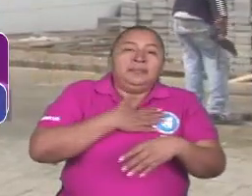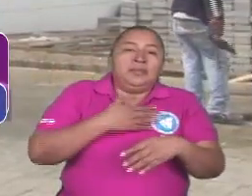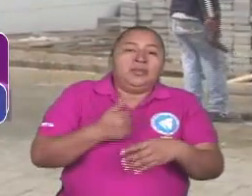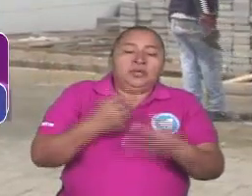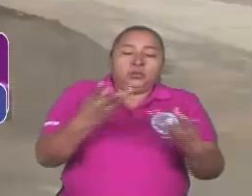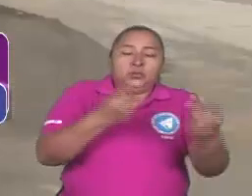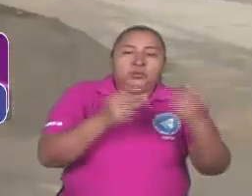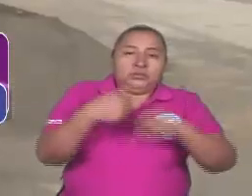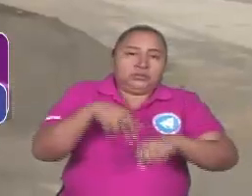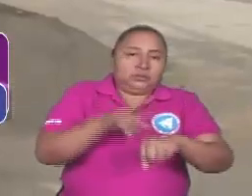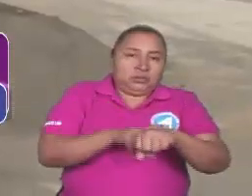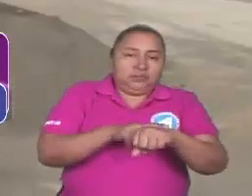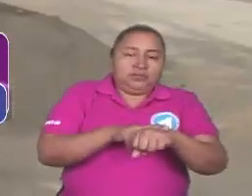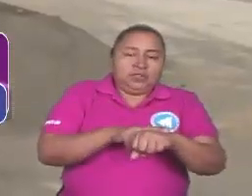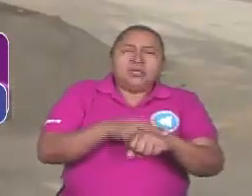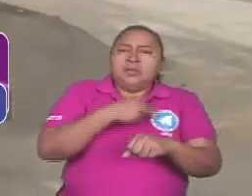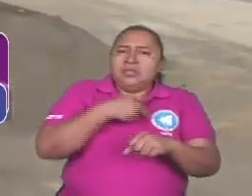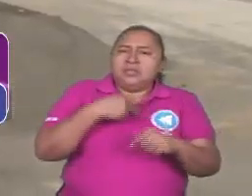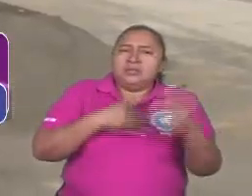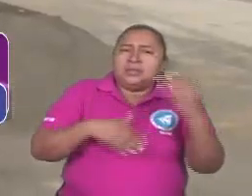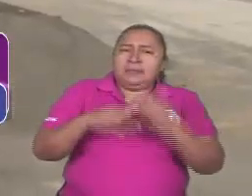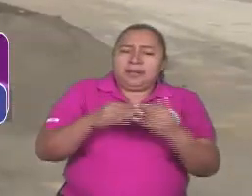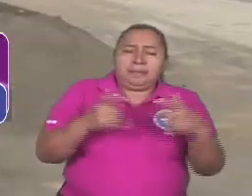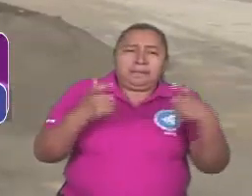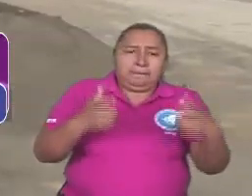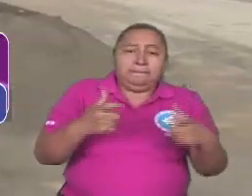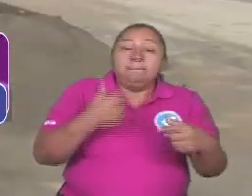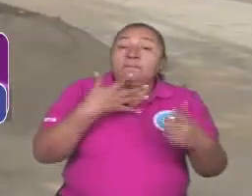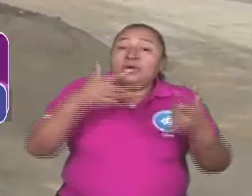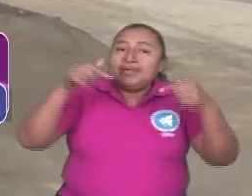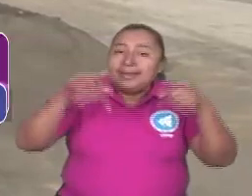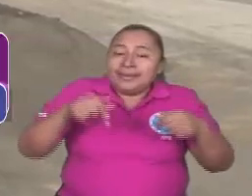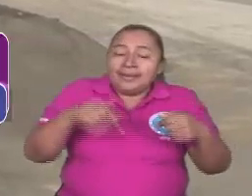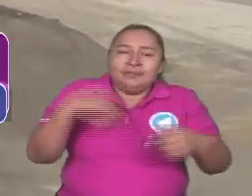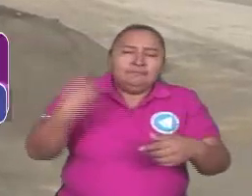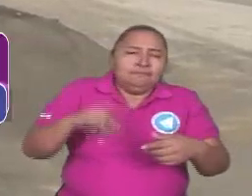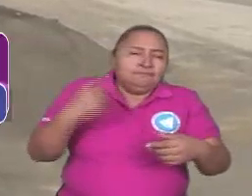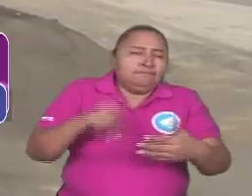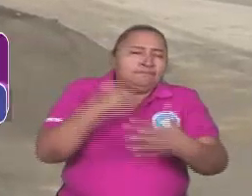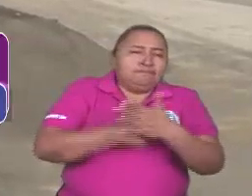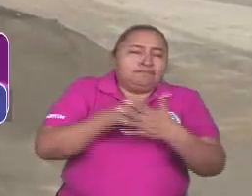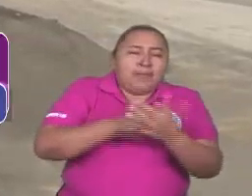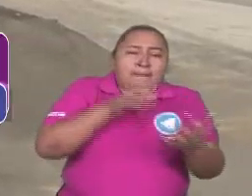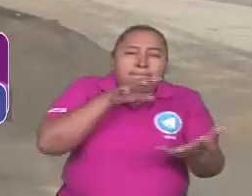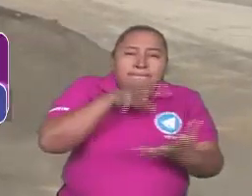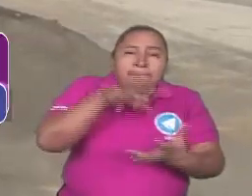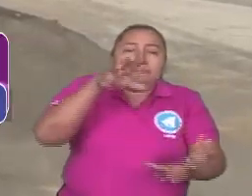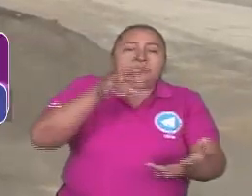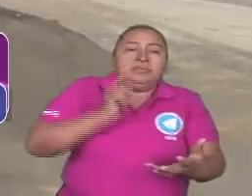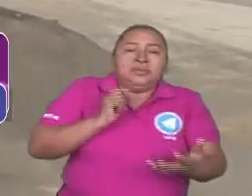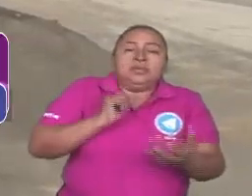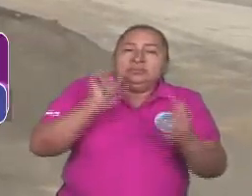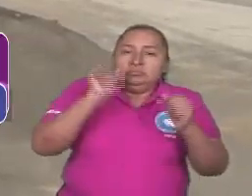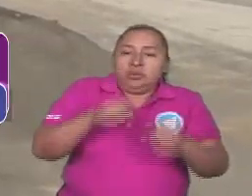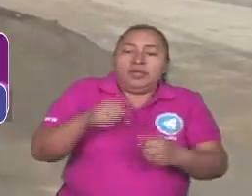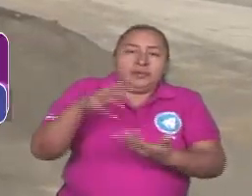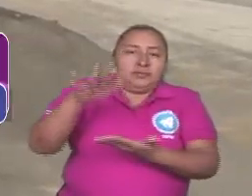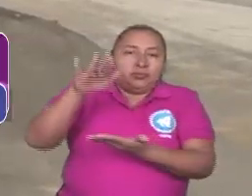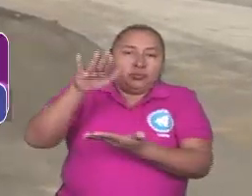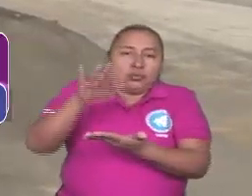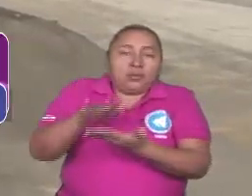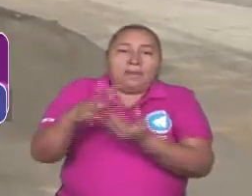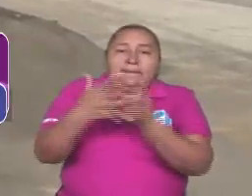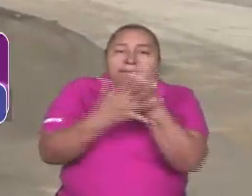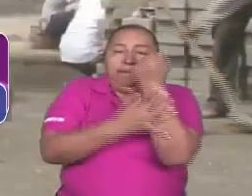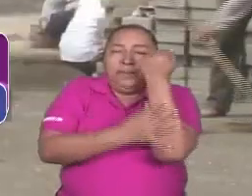economía nacional y crear más riqueza. Porque aquí el gran desafío es crear riqueza. Las posibilidades de reducir la